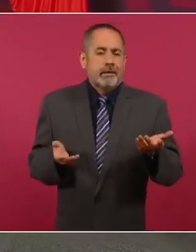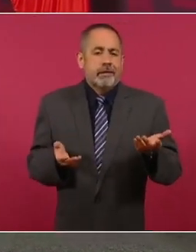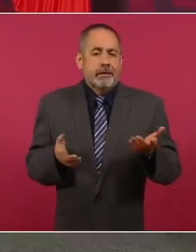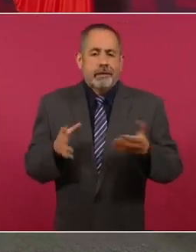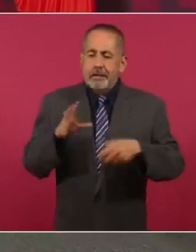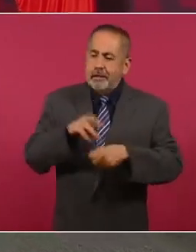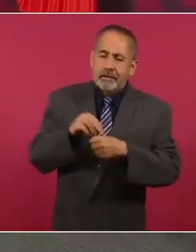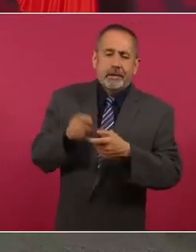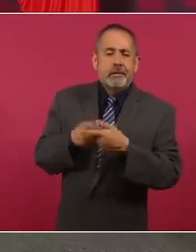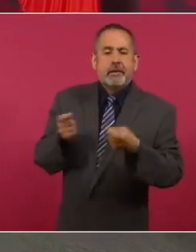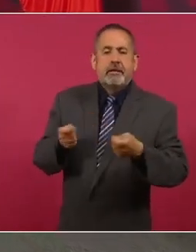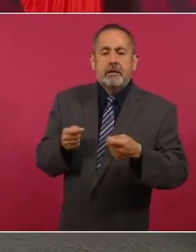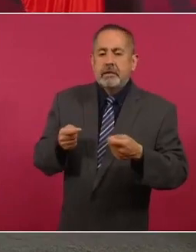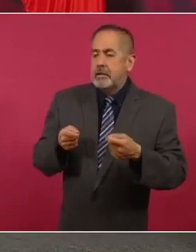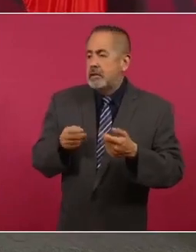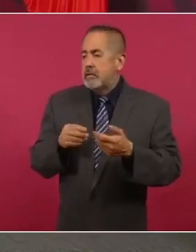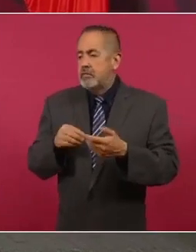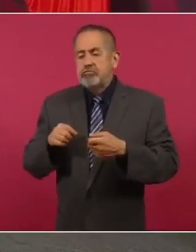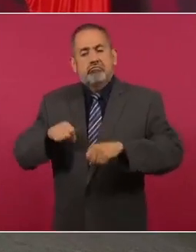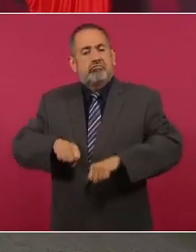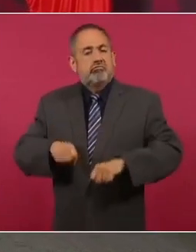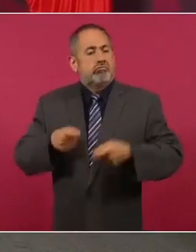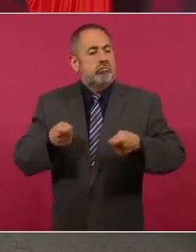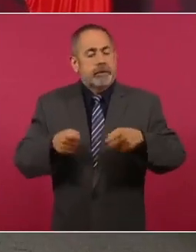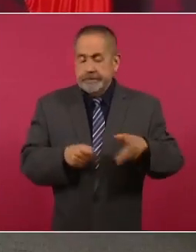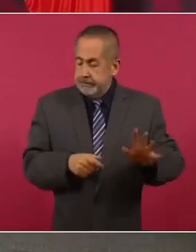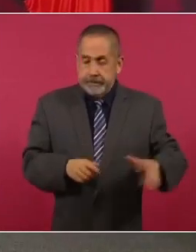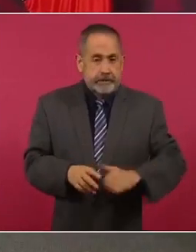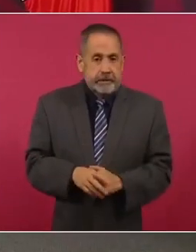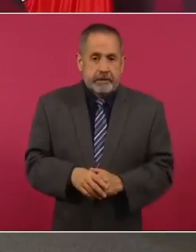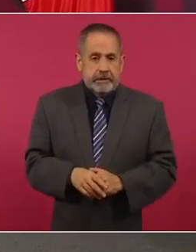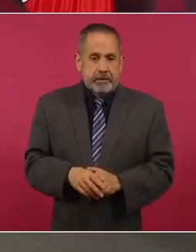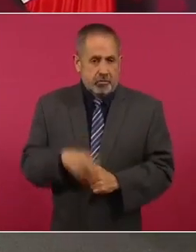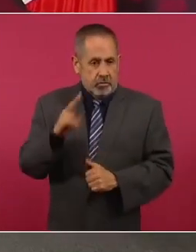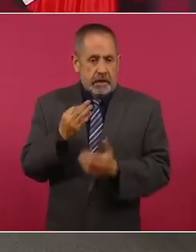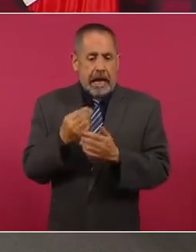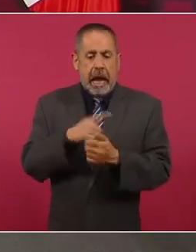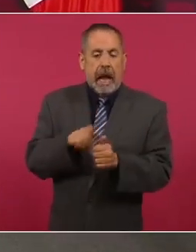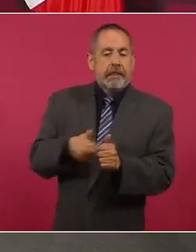que detentaban el poder en los hechos.